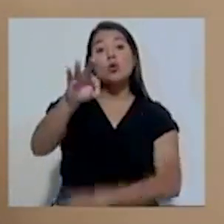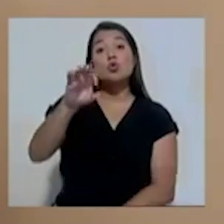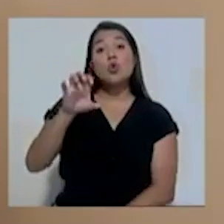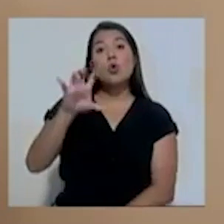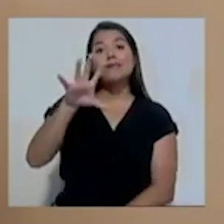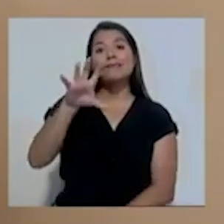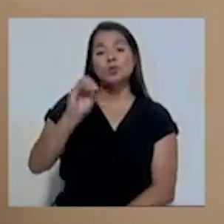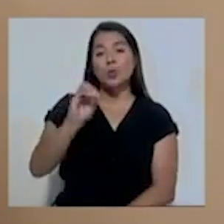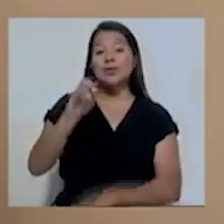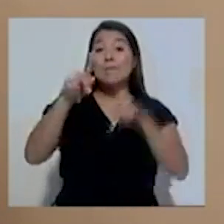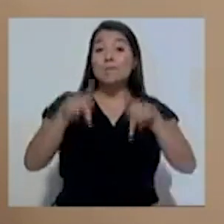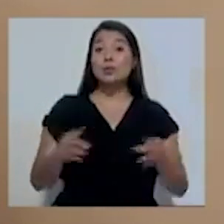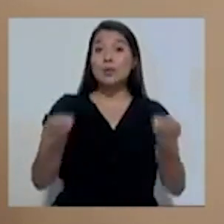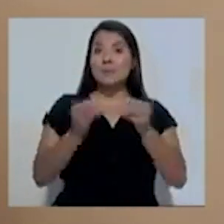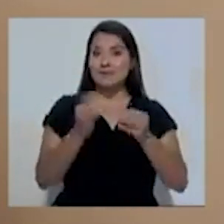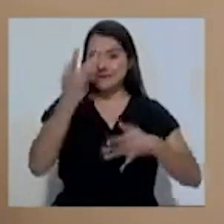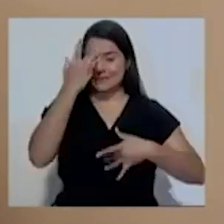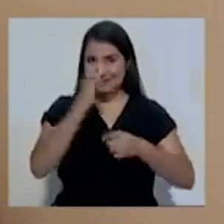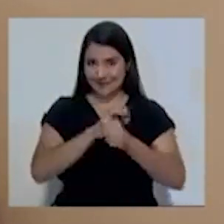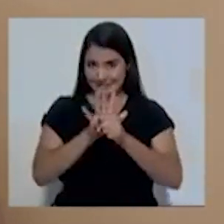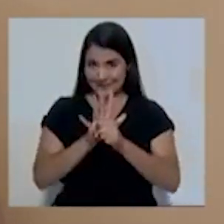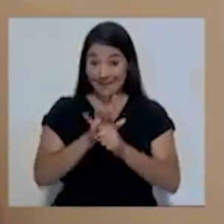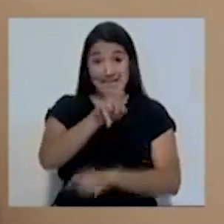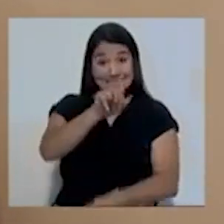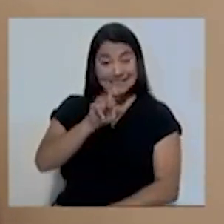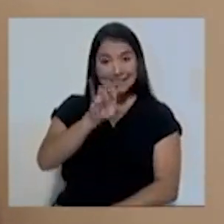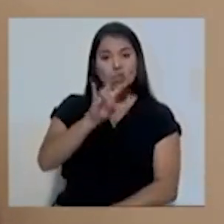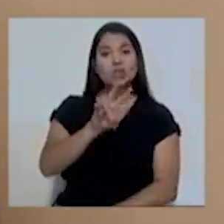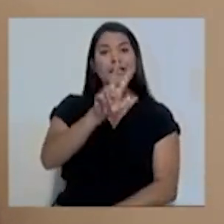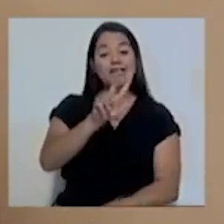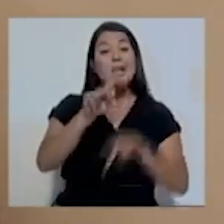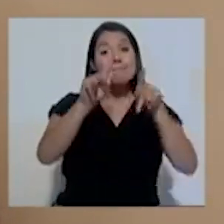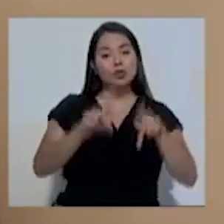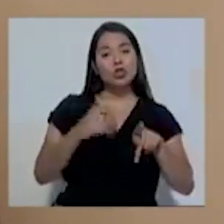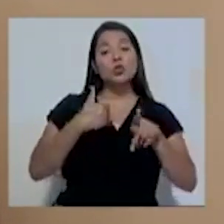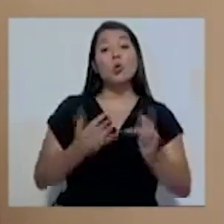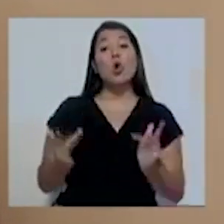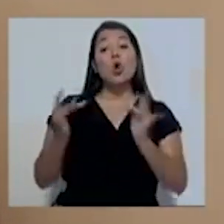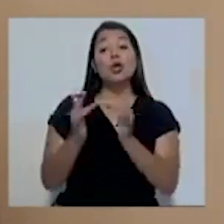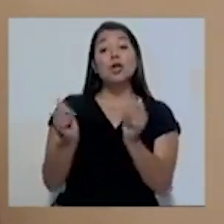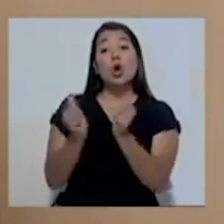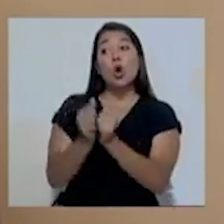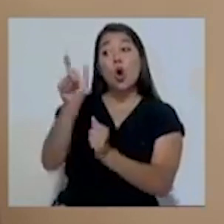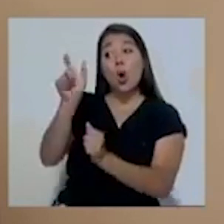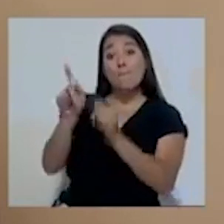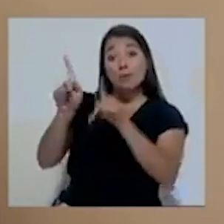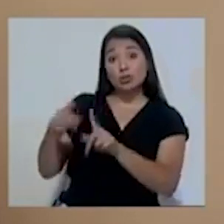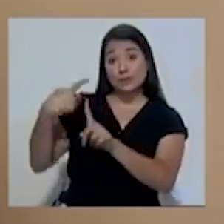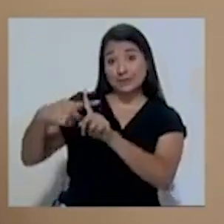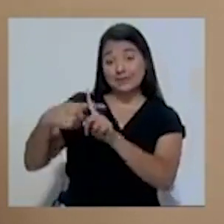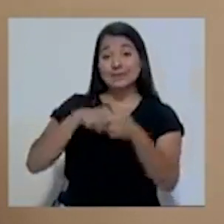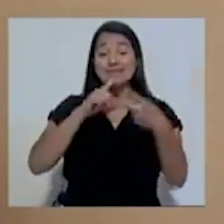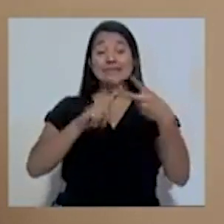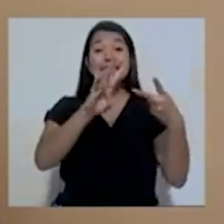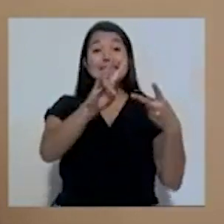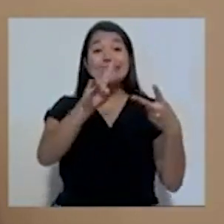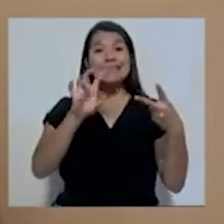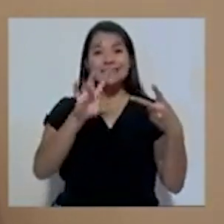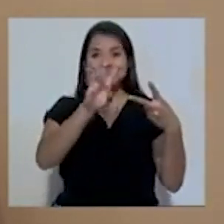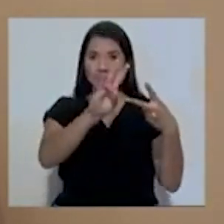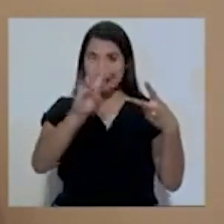por COVID-19, de los cuales 173 son por nexo epidemiológico y 777